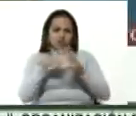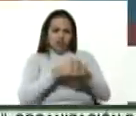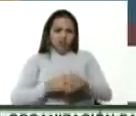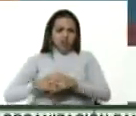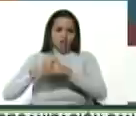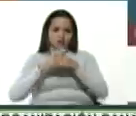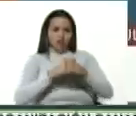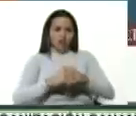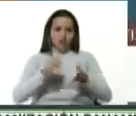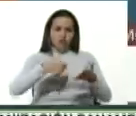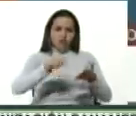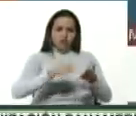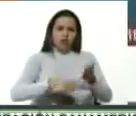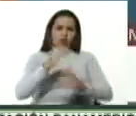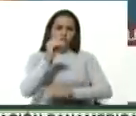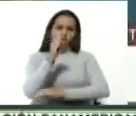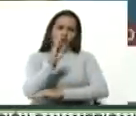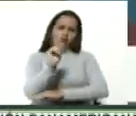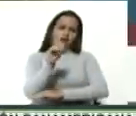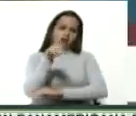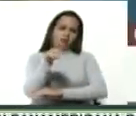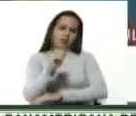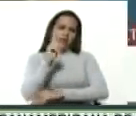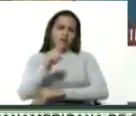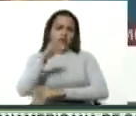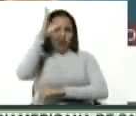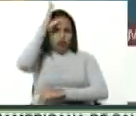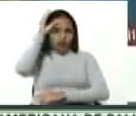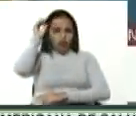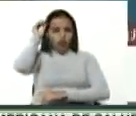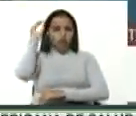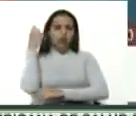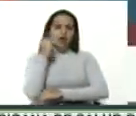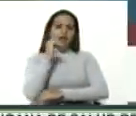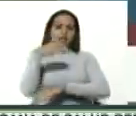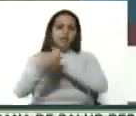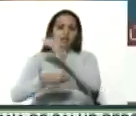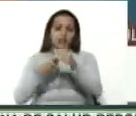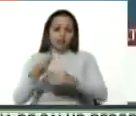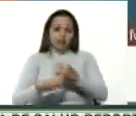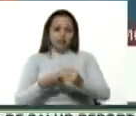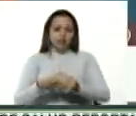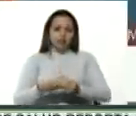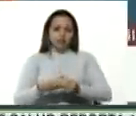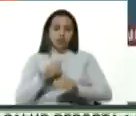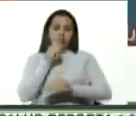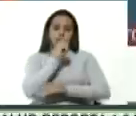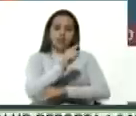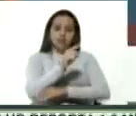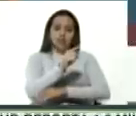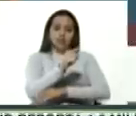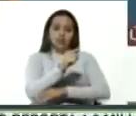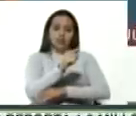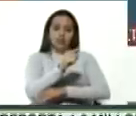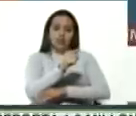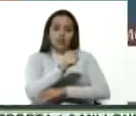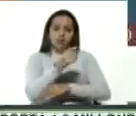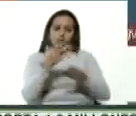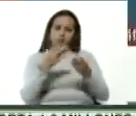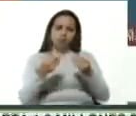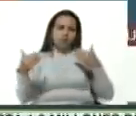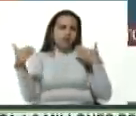firmadas por Barack Obama, por Donald Trump, que han llevado y han constituido este andamiaje de